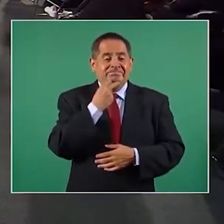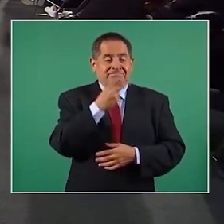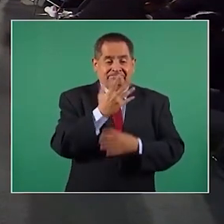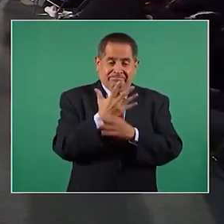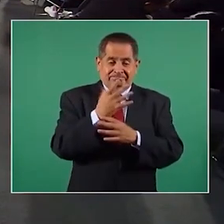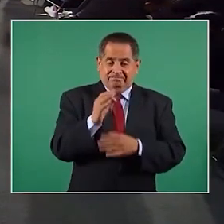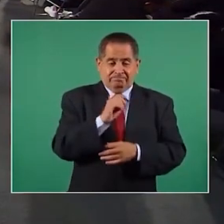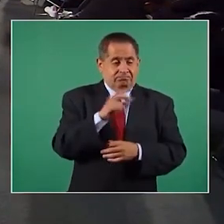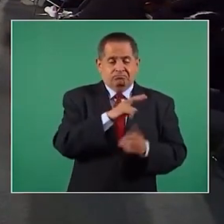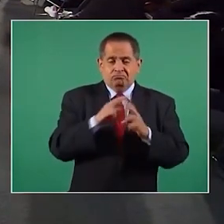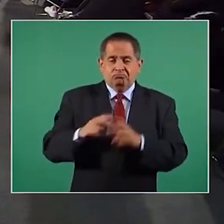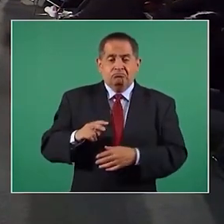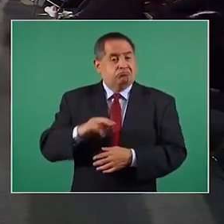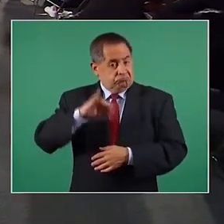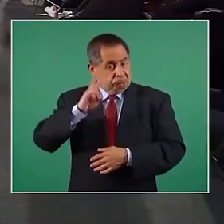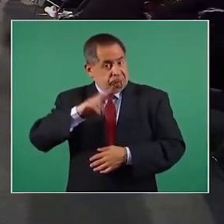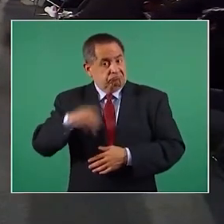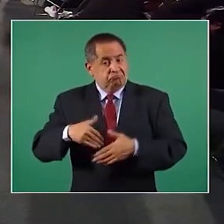donde le dice